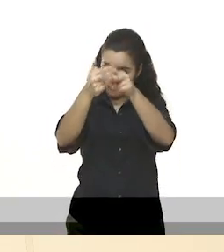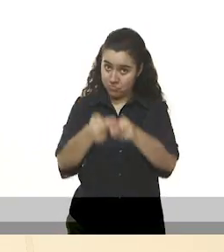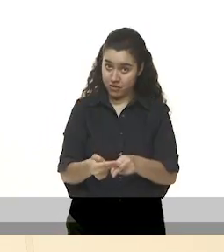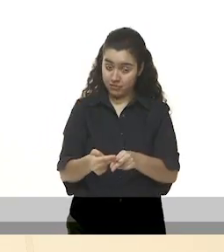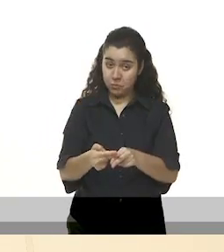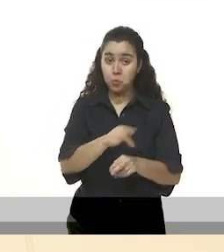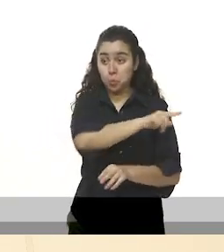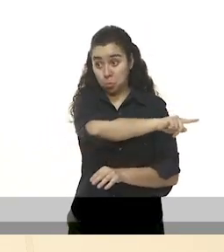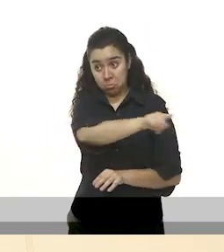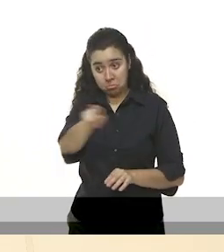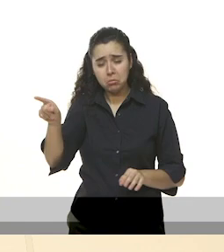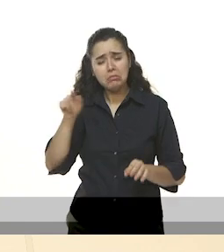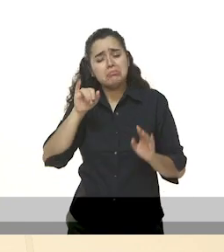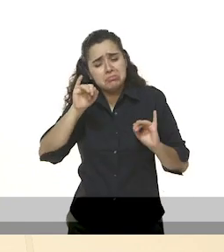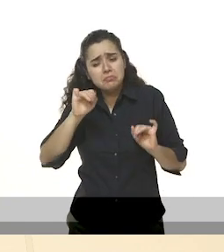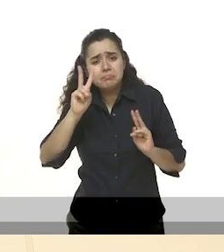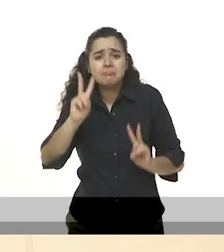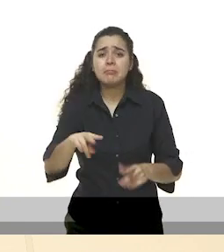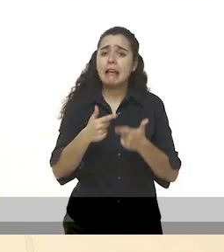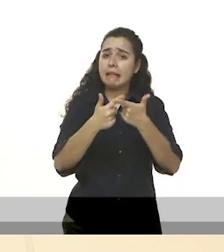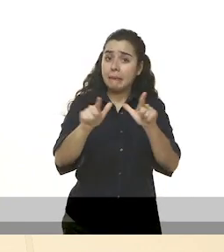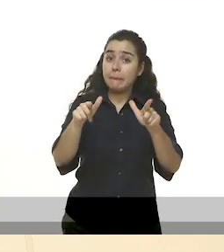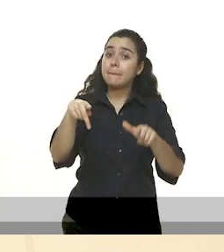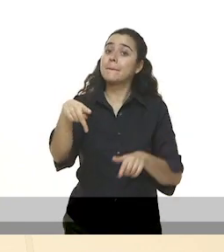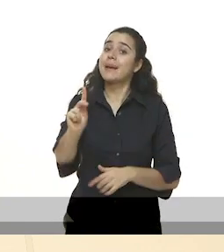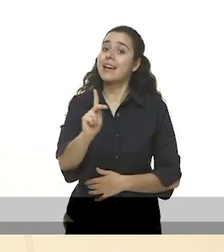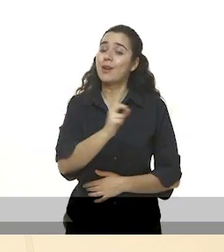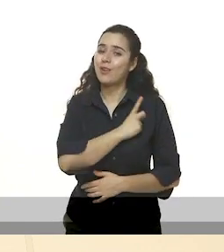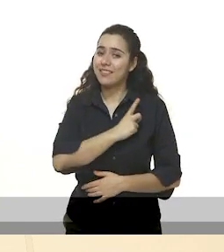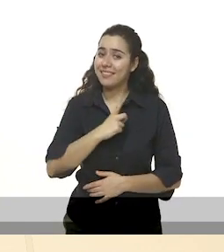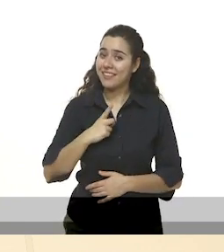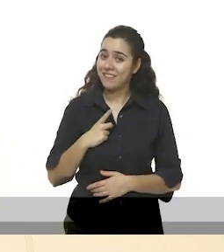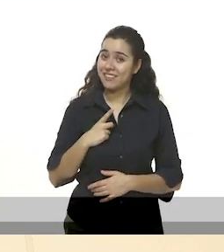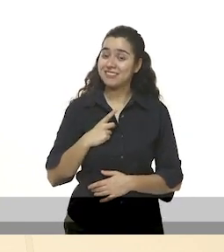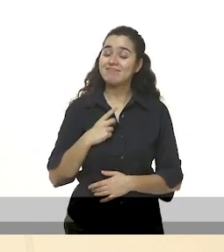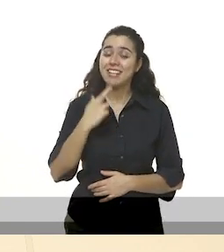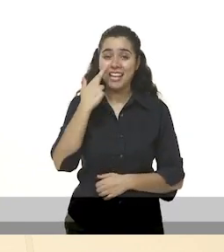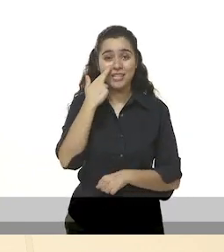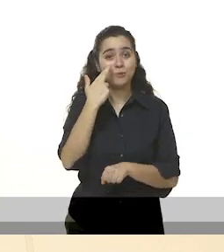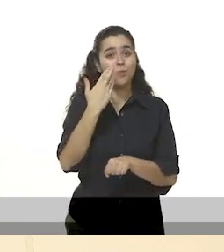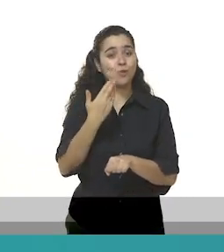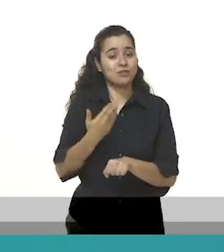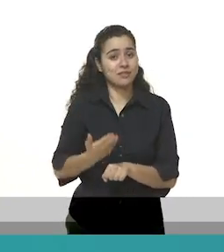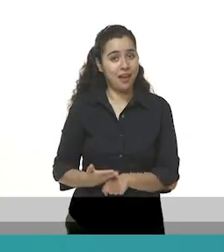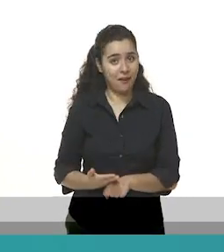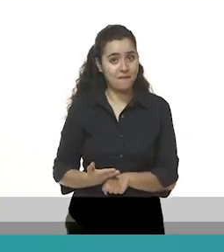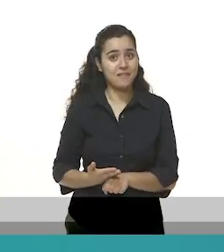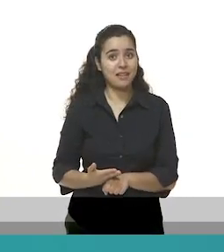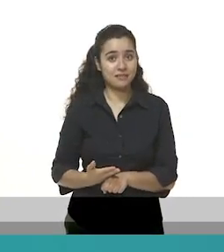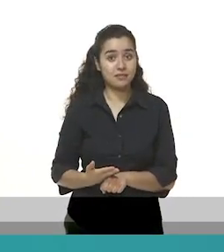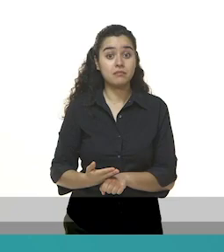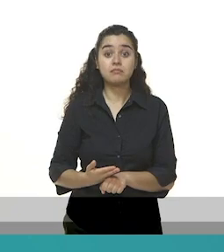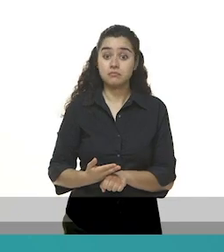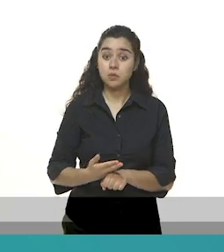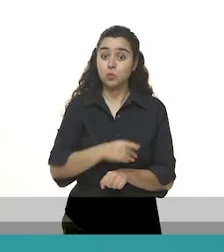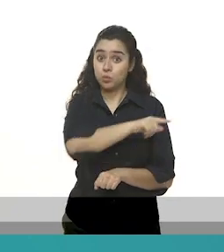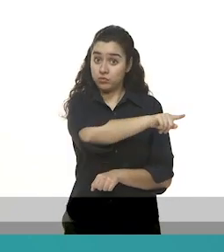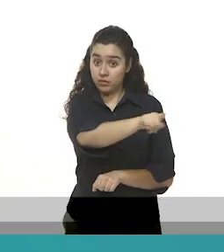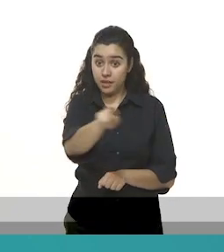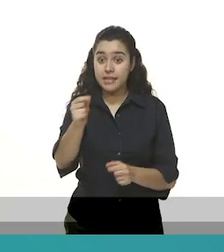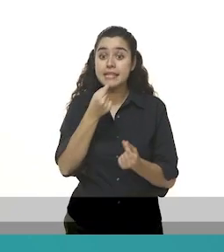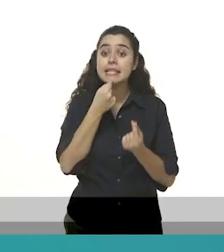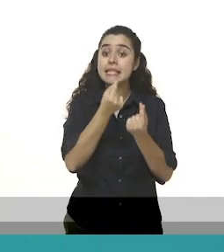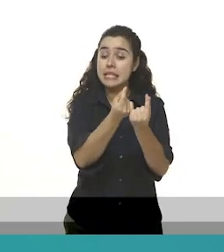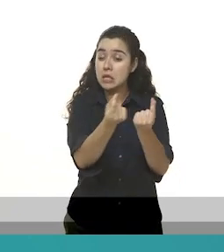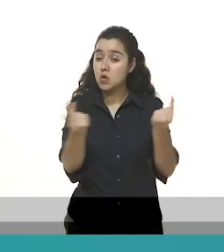uno de ustedes es libre de hacer lo que deseen, pero tienen que ser responsables de sus actos. A su edad, la responsabilidad